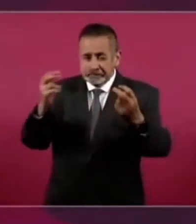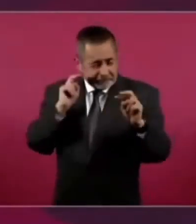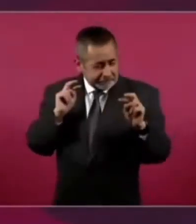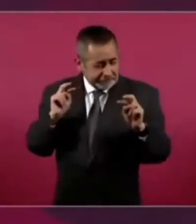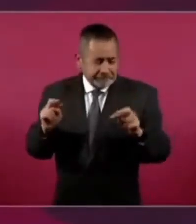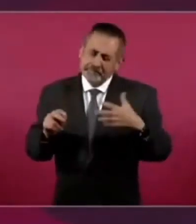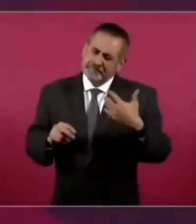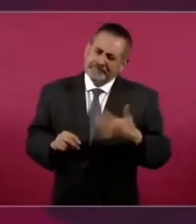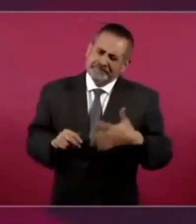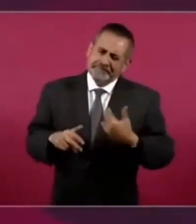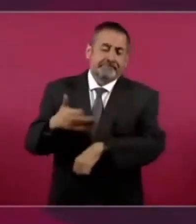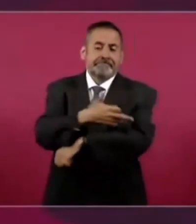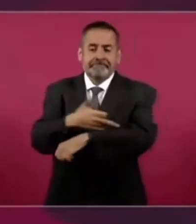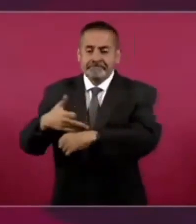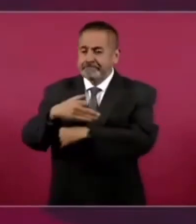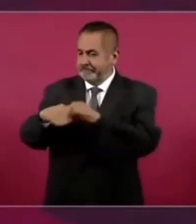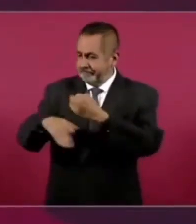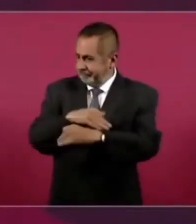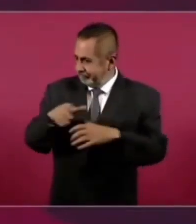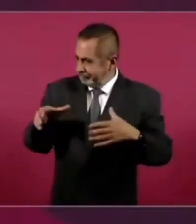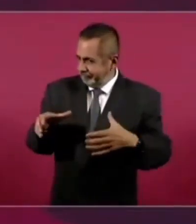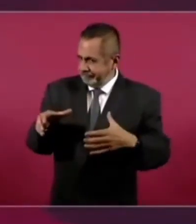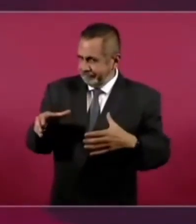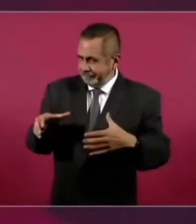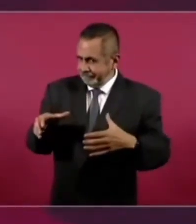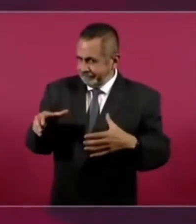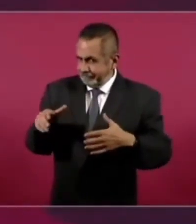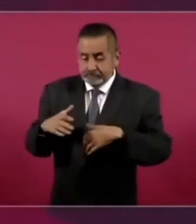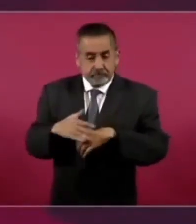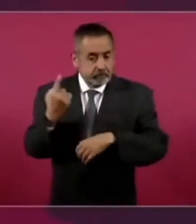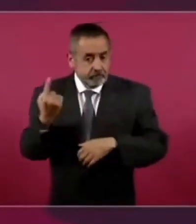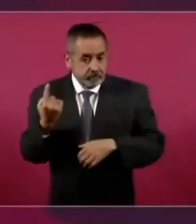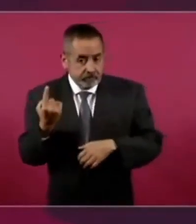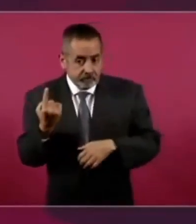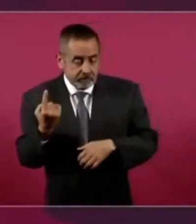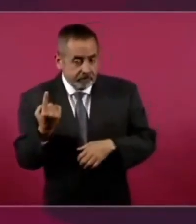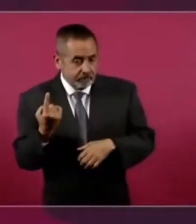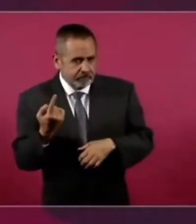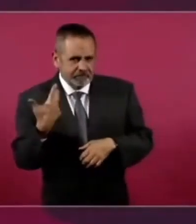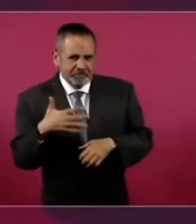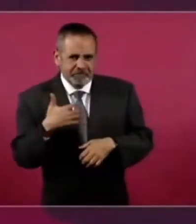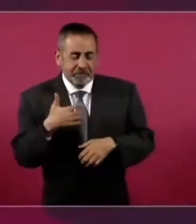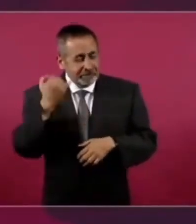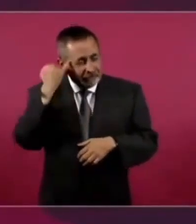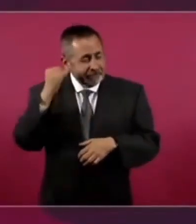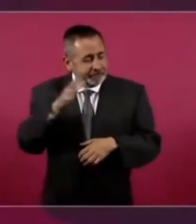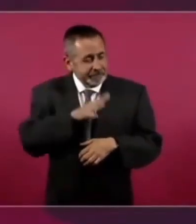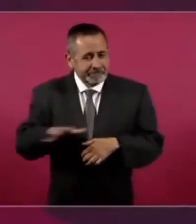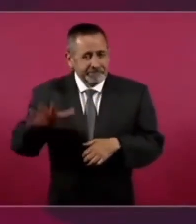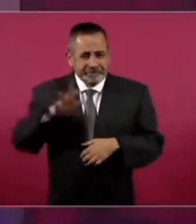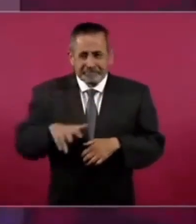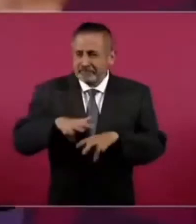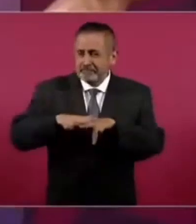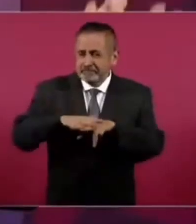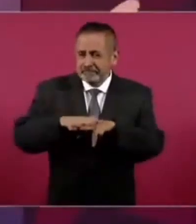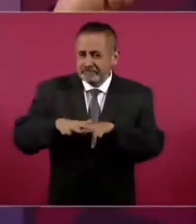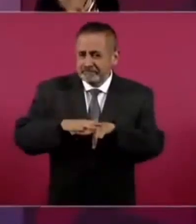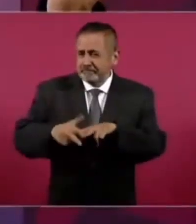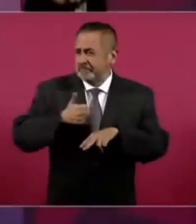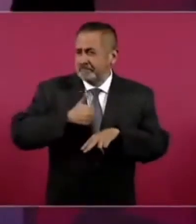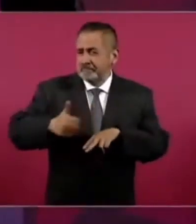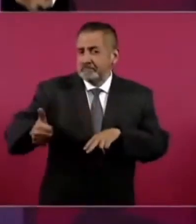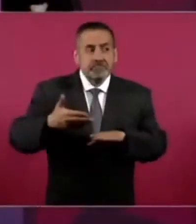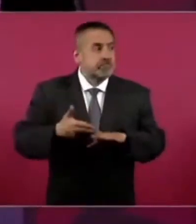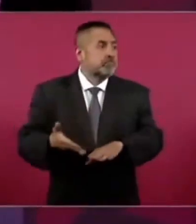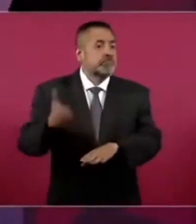Todas las familias. Todas Porque todo un acontecimiento. Desde cuando no